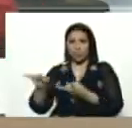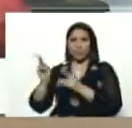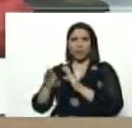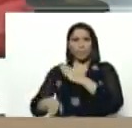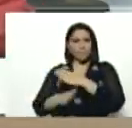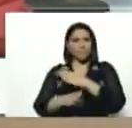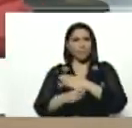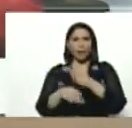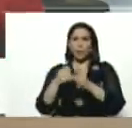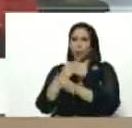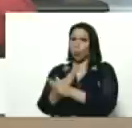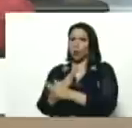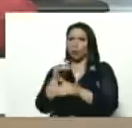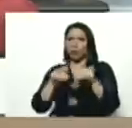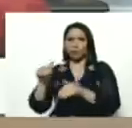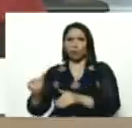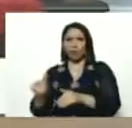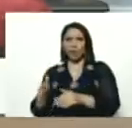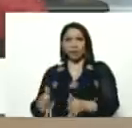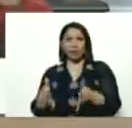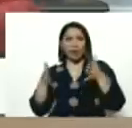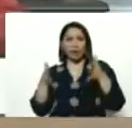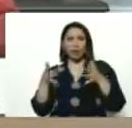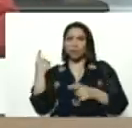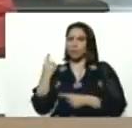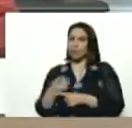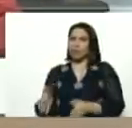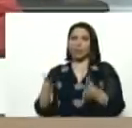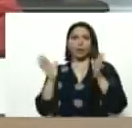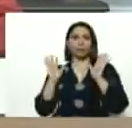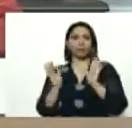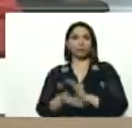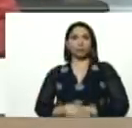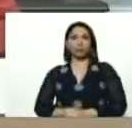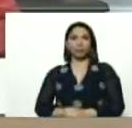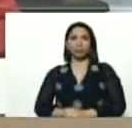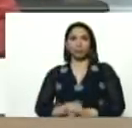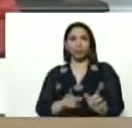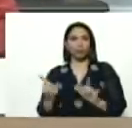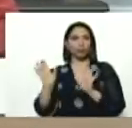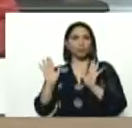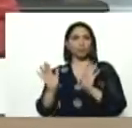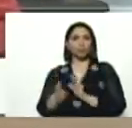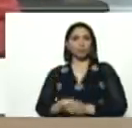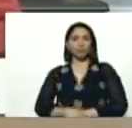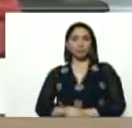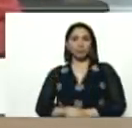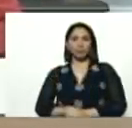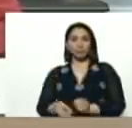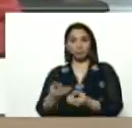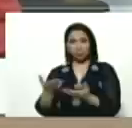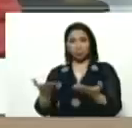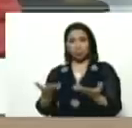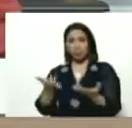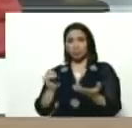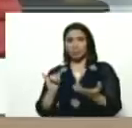vamos al juego electoral, y que gane, el que tiene que ganar, y listo, hay un,